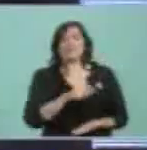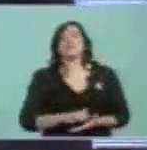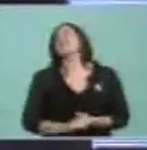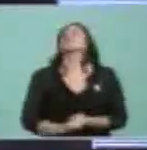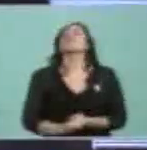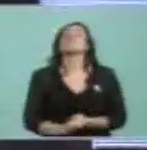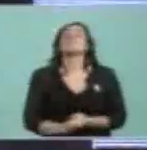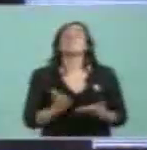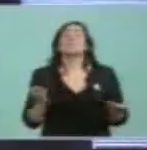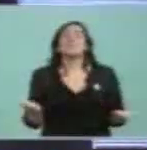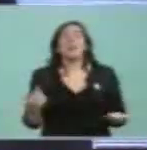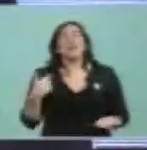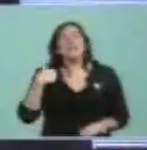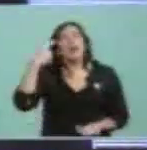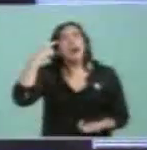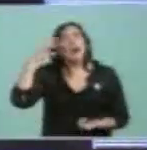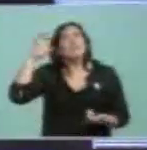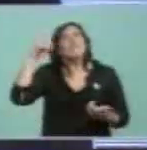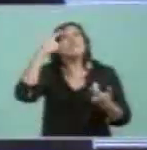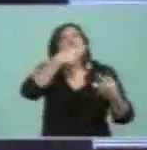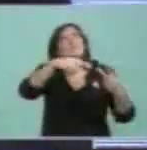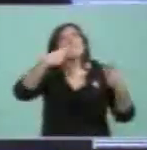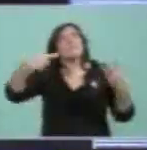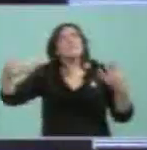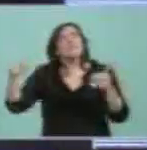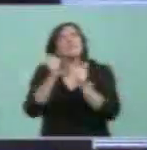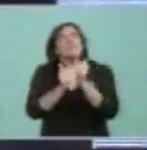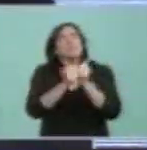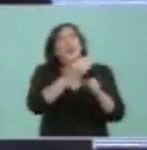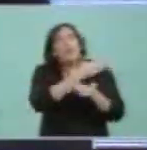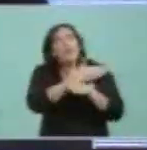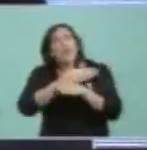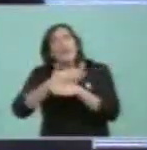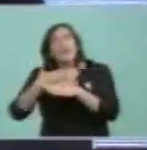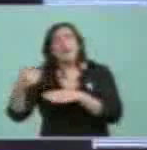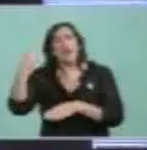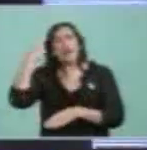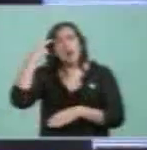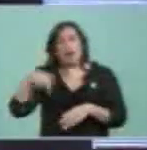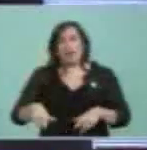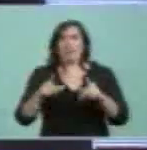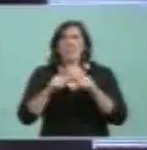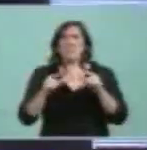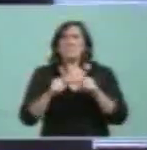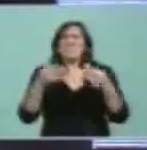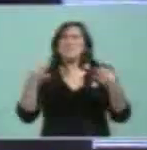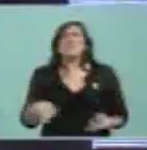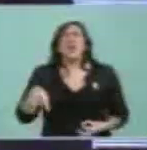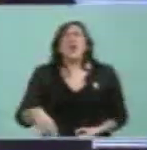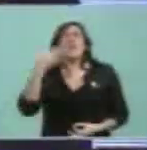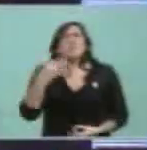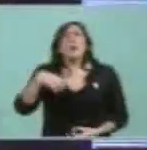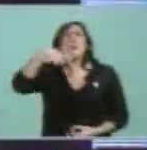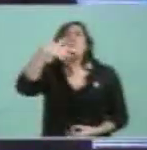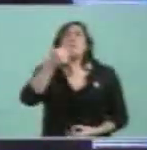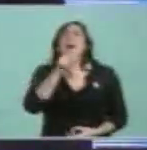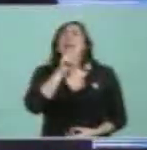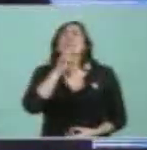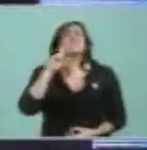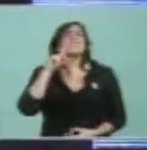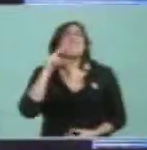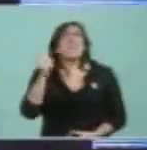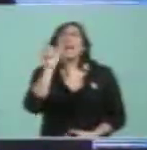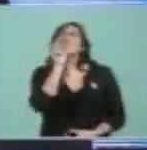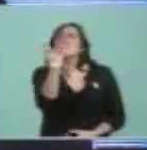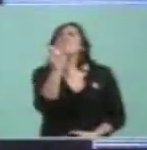Y uno entonces se pregunta en fechas como esta qué es exactamente la patria. Y yo